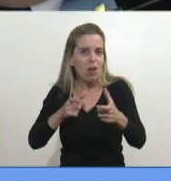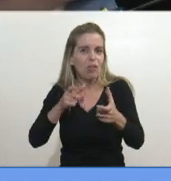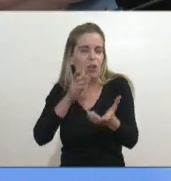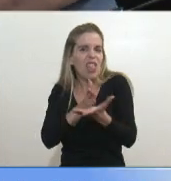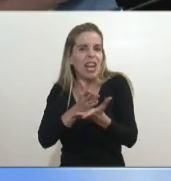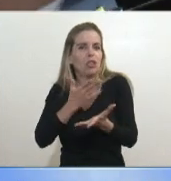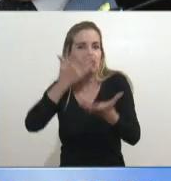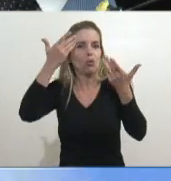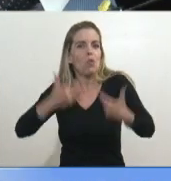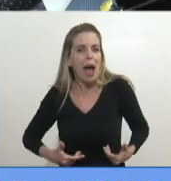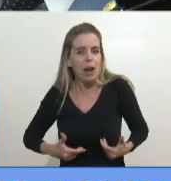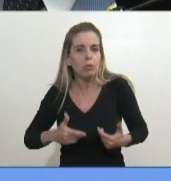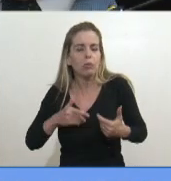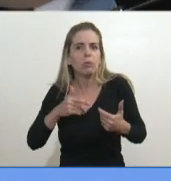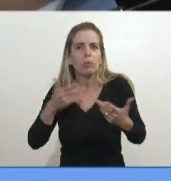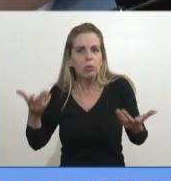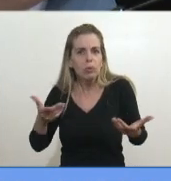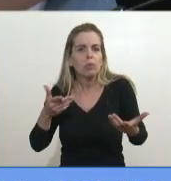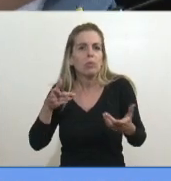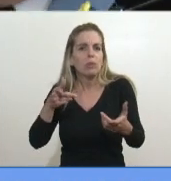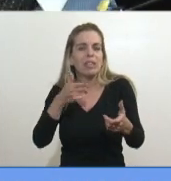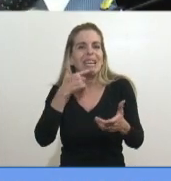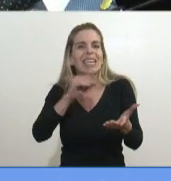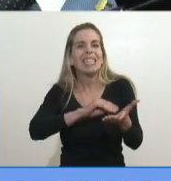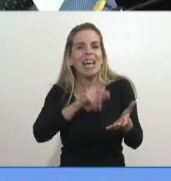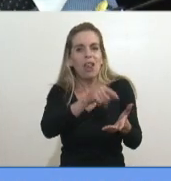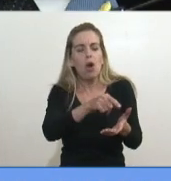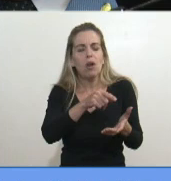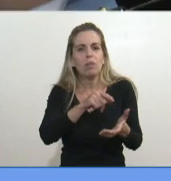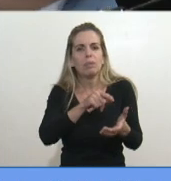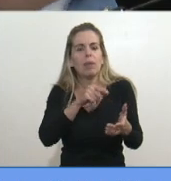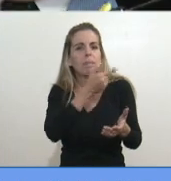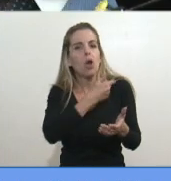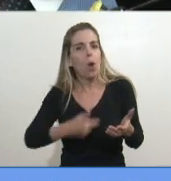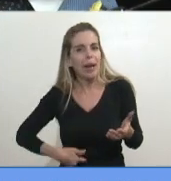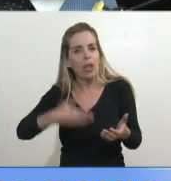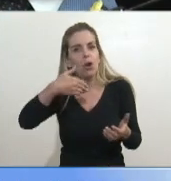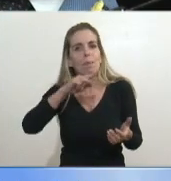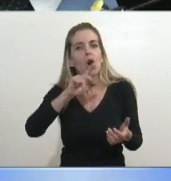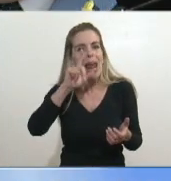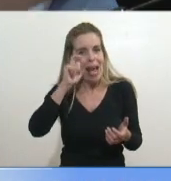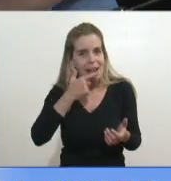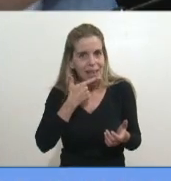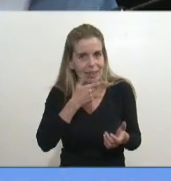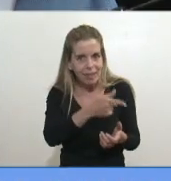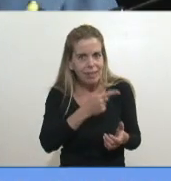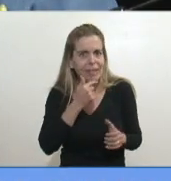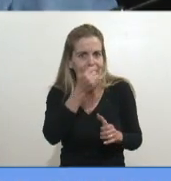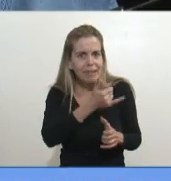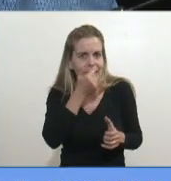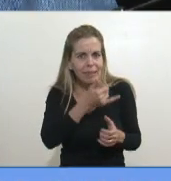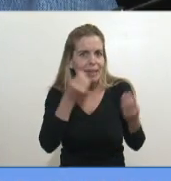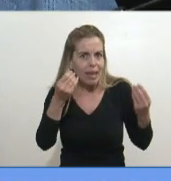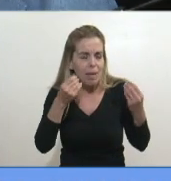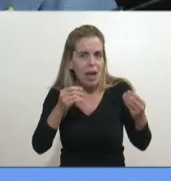donde denunciaban las violaciones de los derechos humanos que hacía el senador, el gobernador Morales, 14 organizaciones de